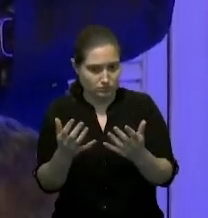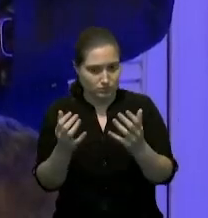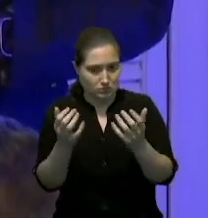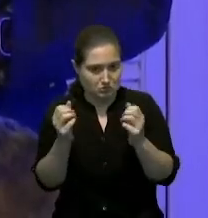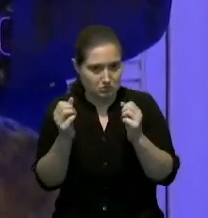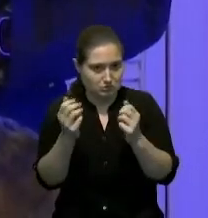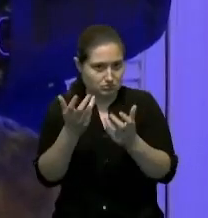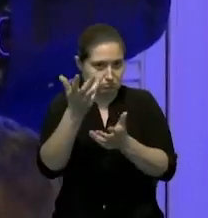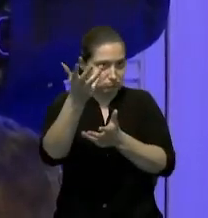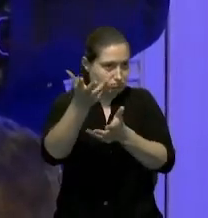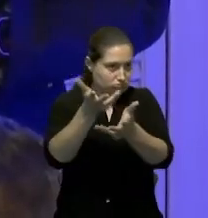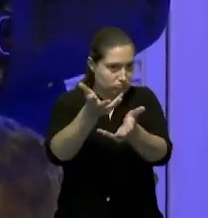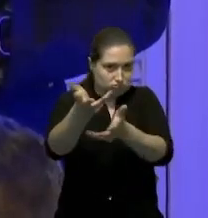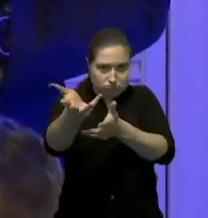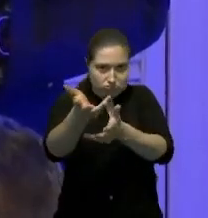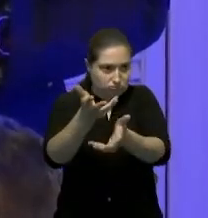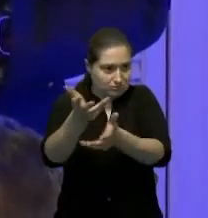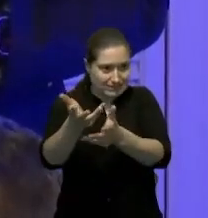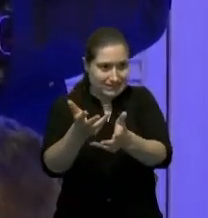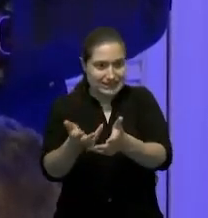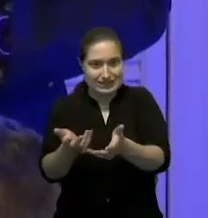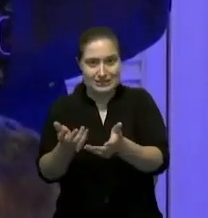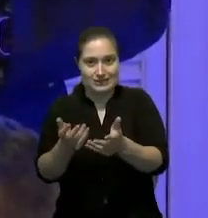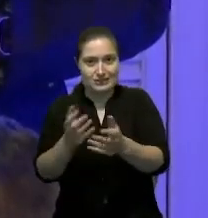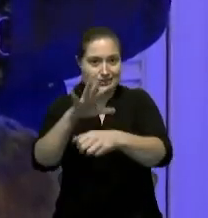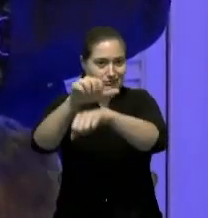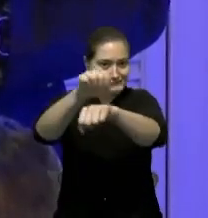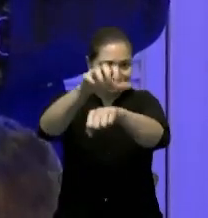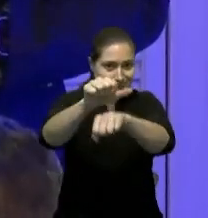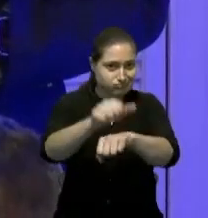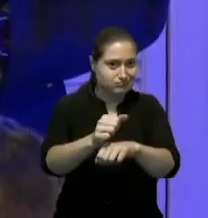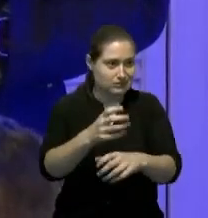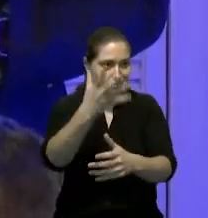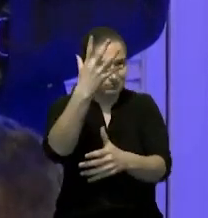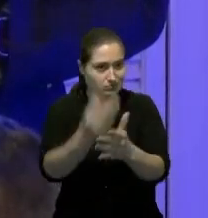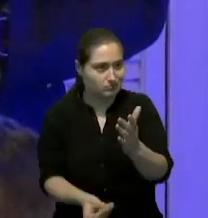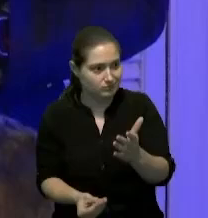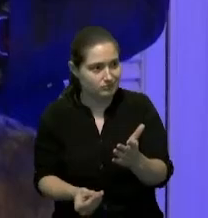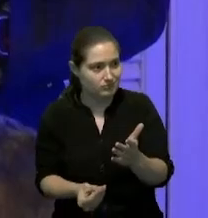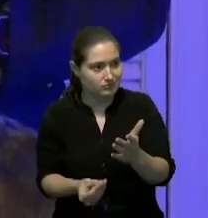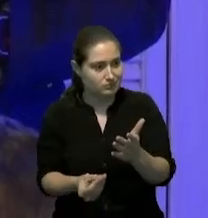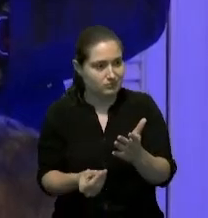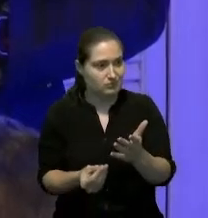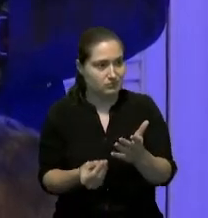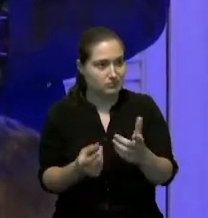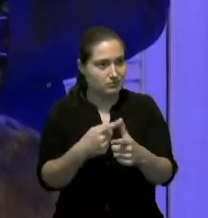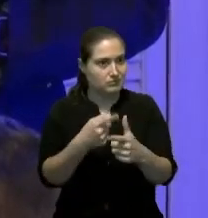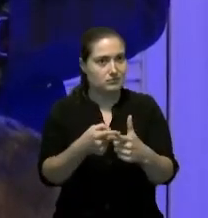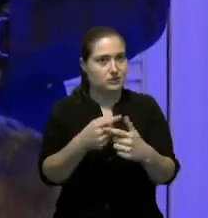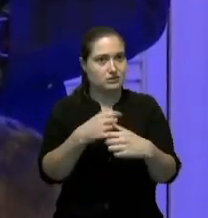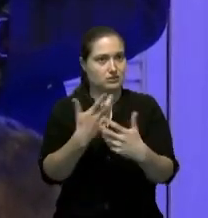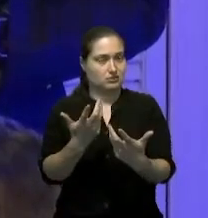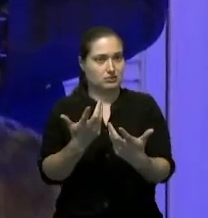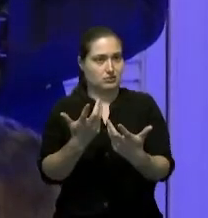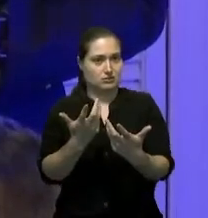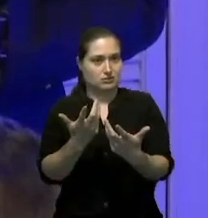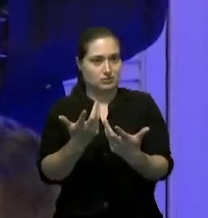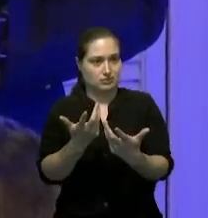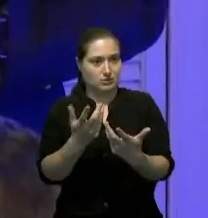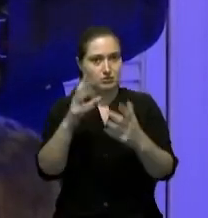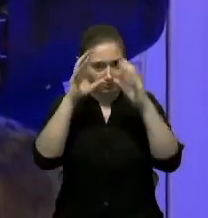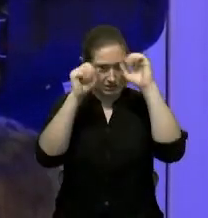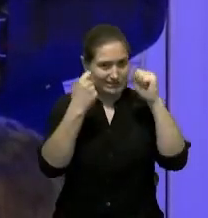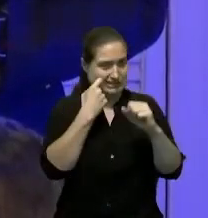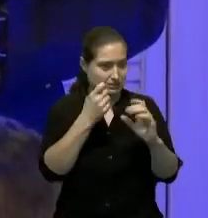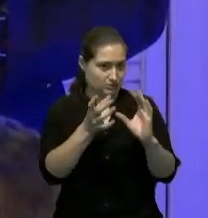países y las consultas se agotaron las instrucciones de proteger la producción nacional se han seguido como ha dicho el presidente